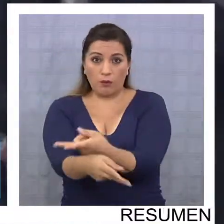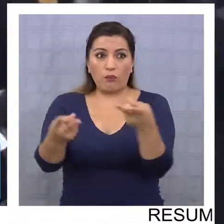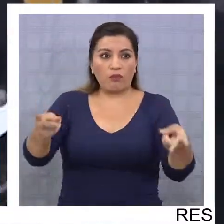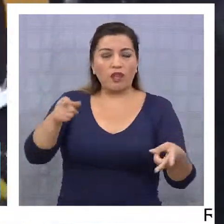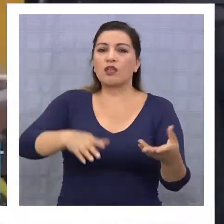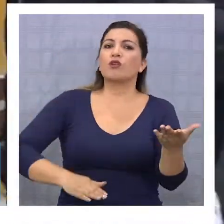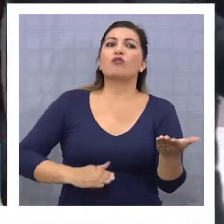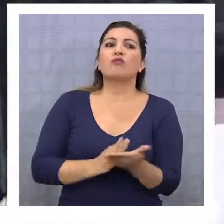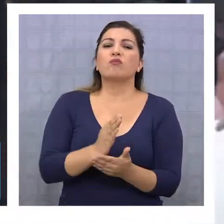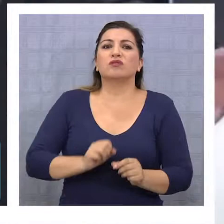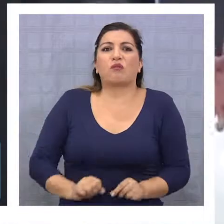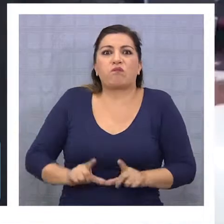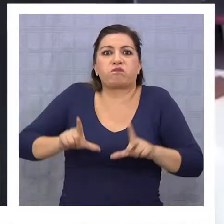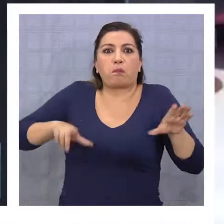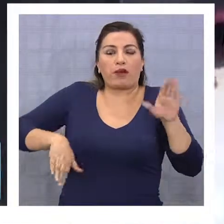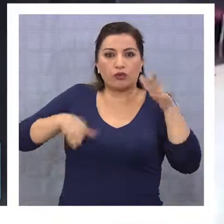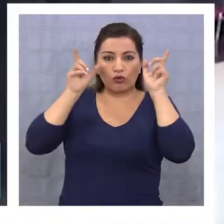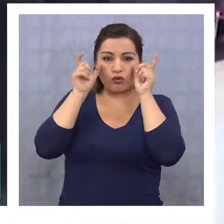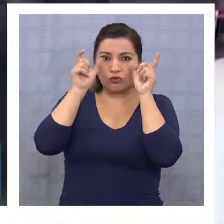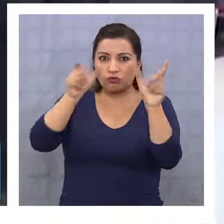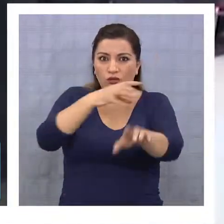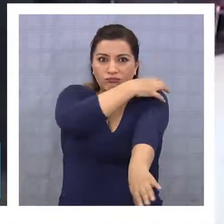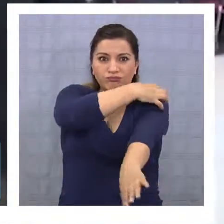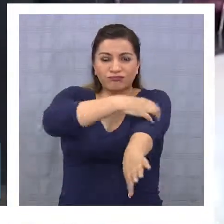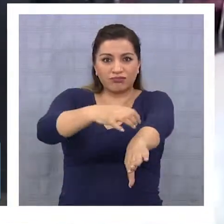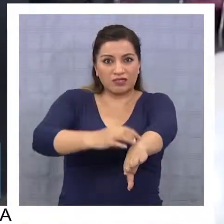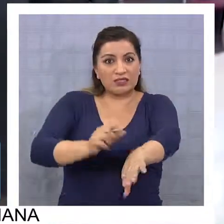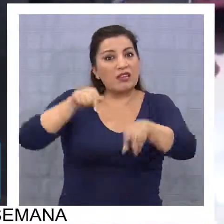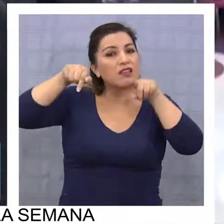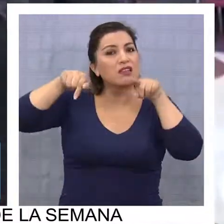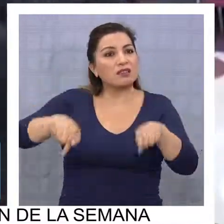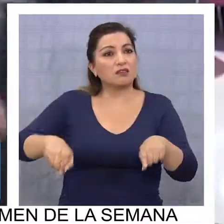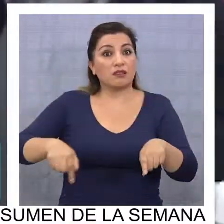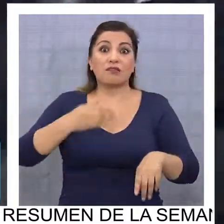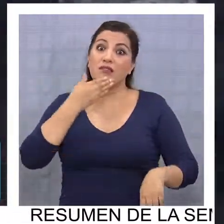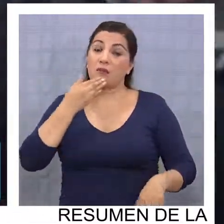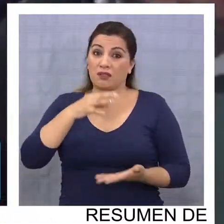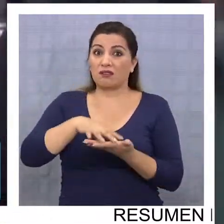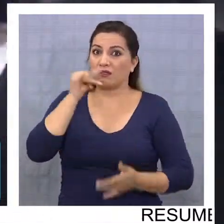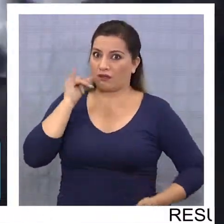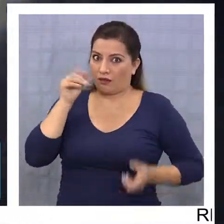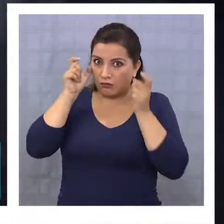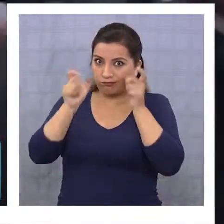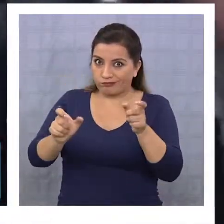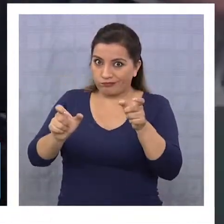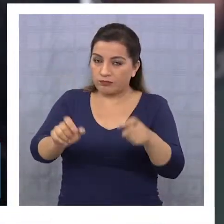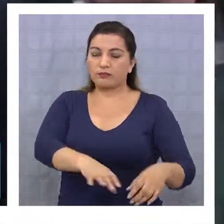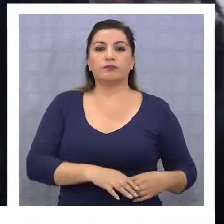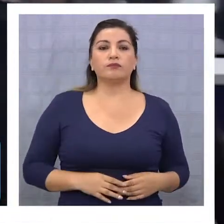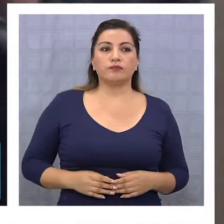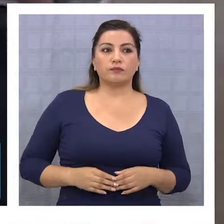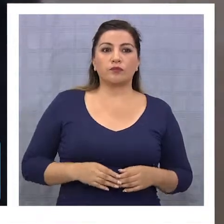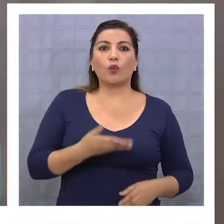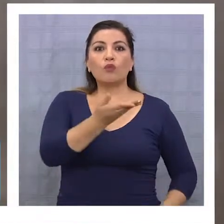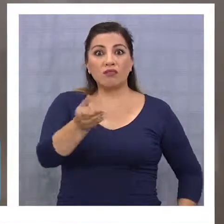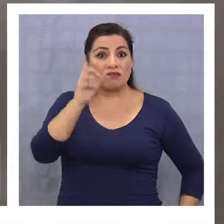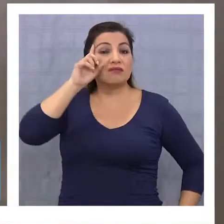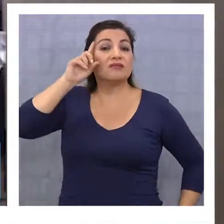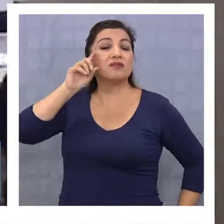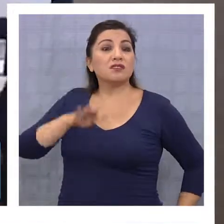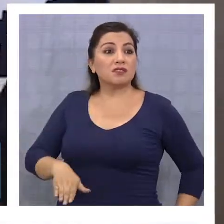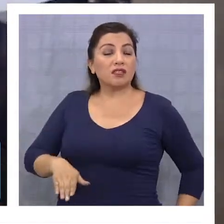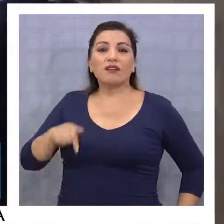dio origen a un aumento en la fiscalización en todo el país, de la cual no escapa nuestra región. Como se sabe,